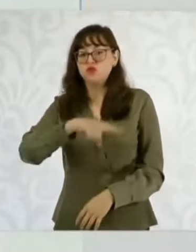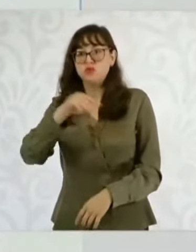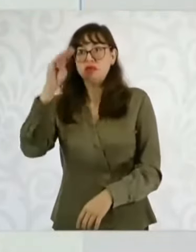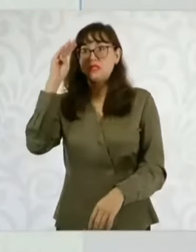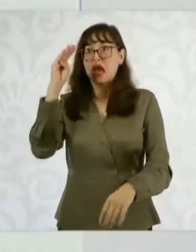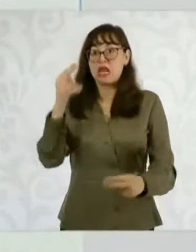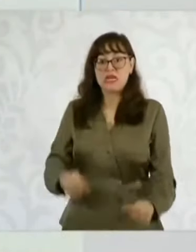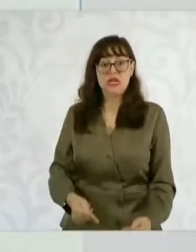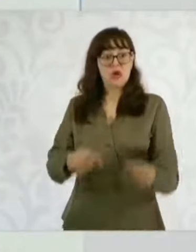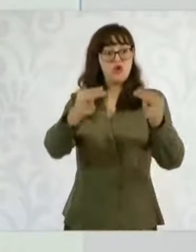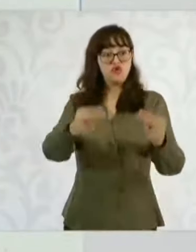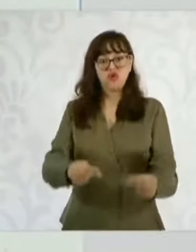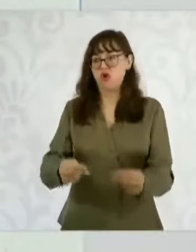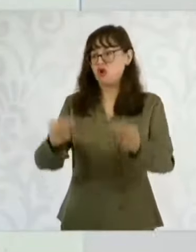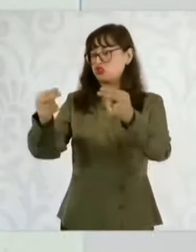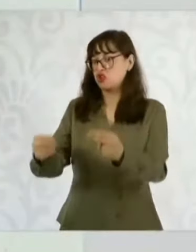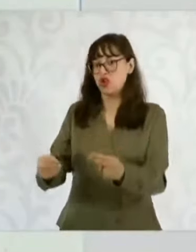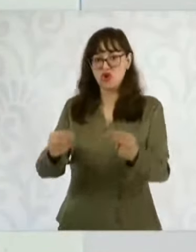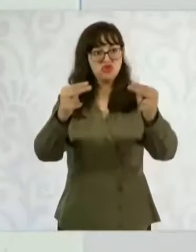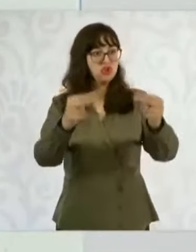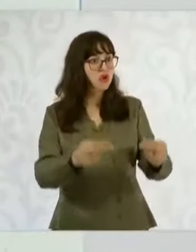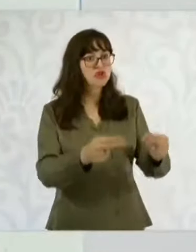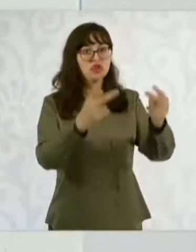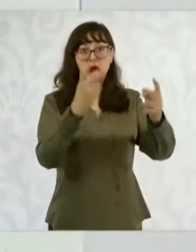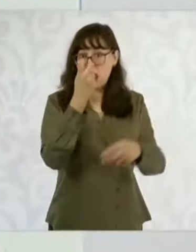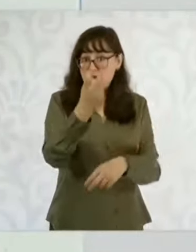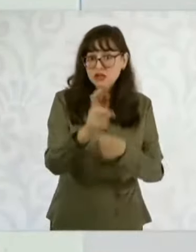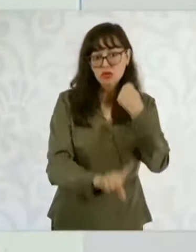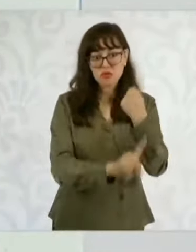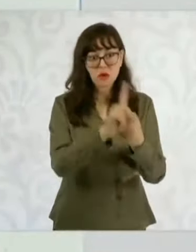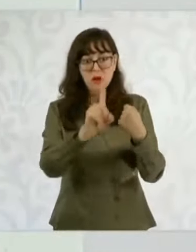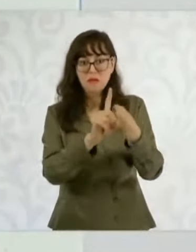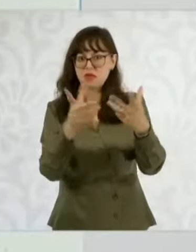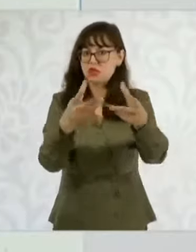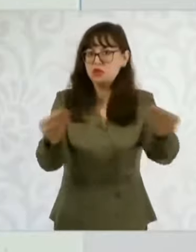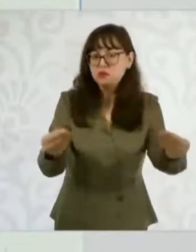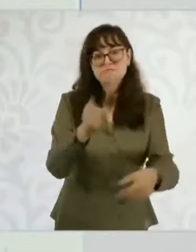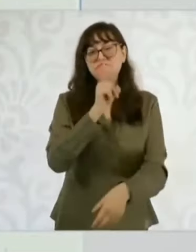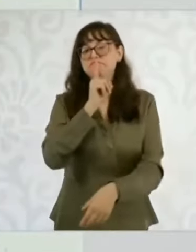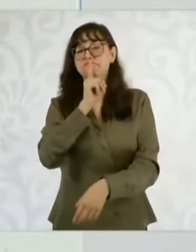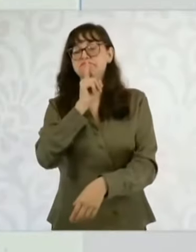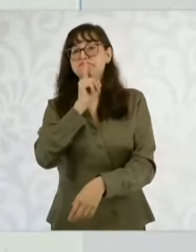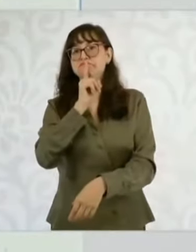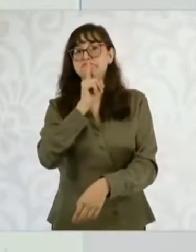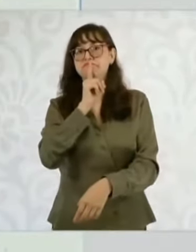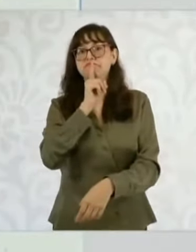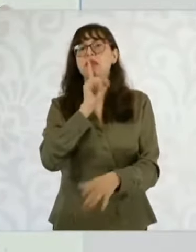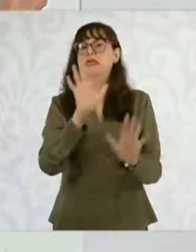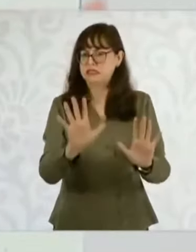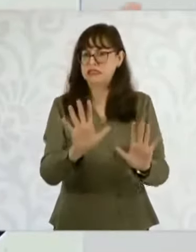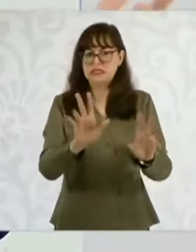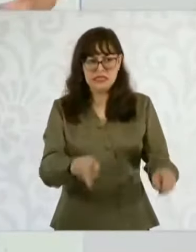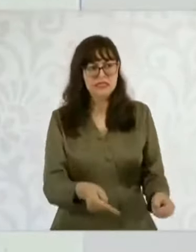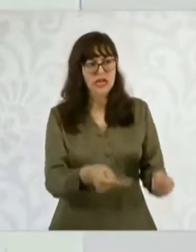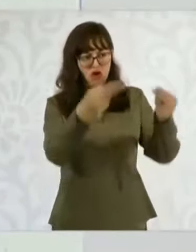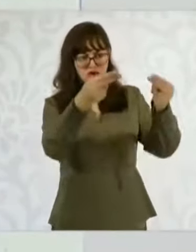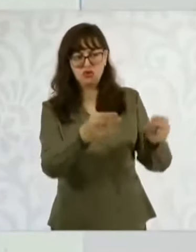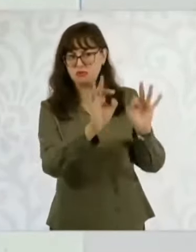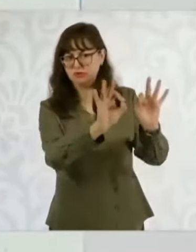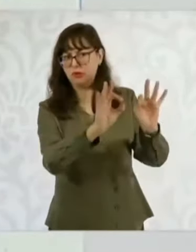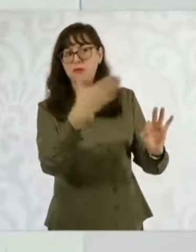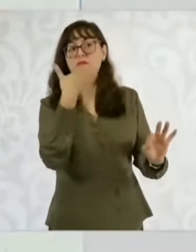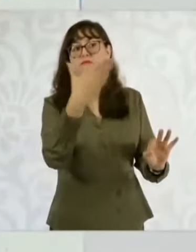los problemas, que está bien que existe el mercado, pero que existen los derechos. La ONU fue